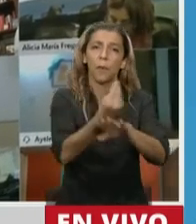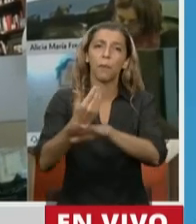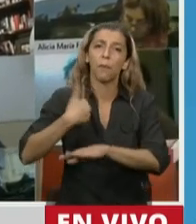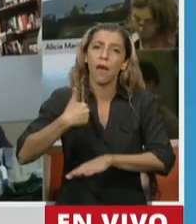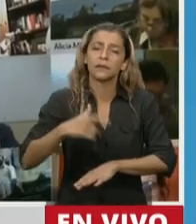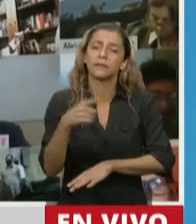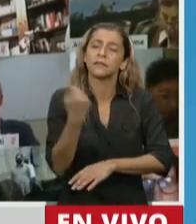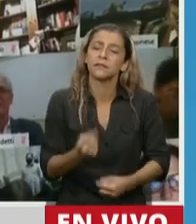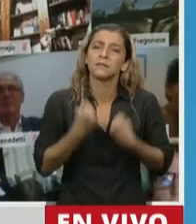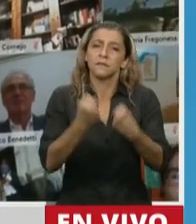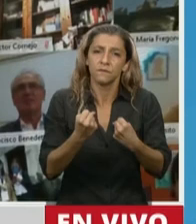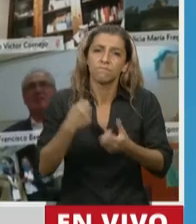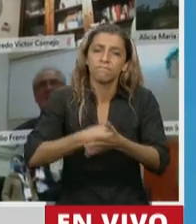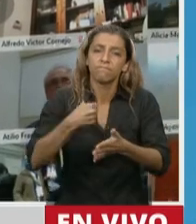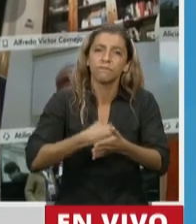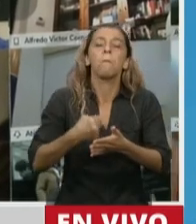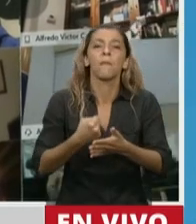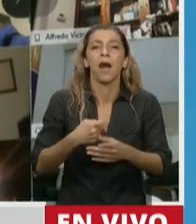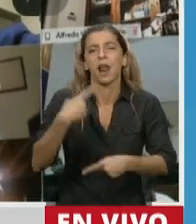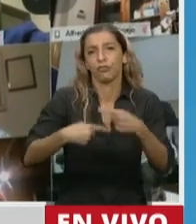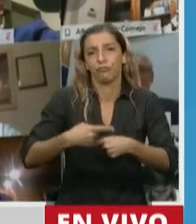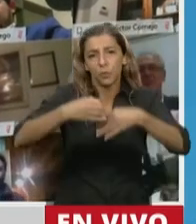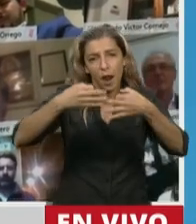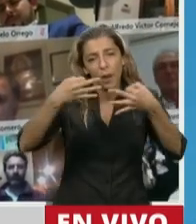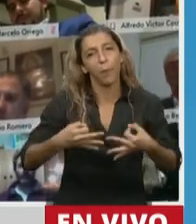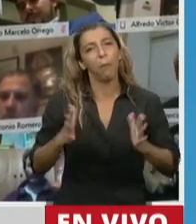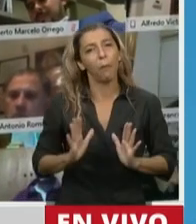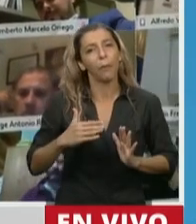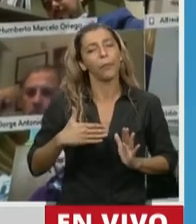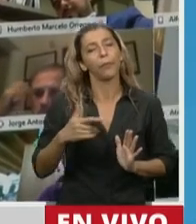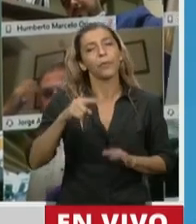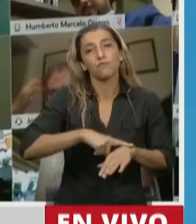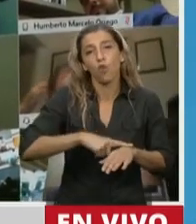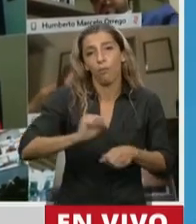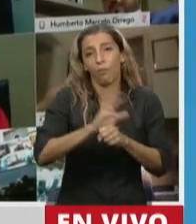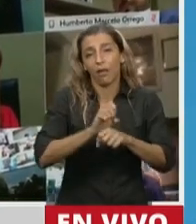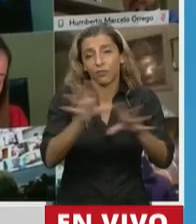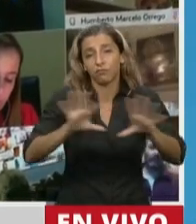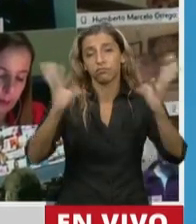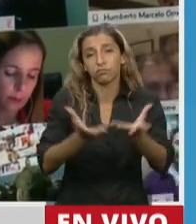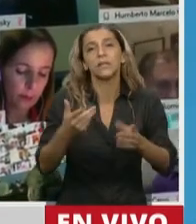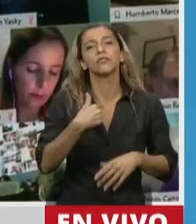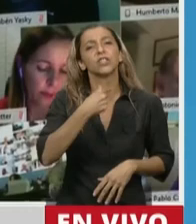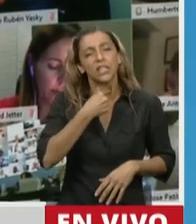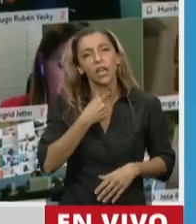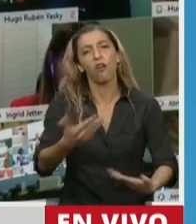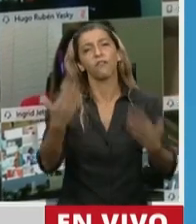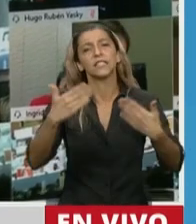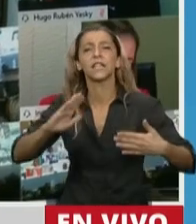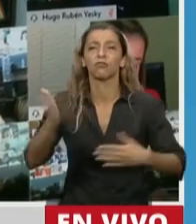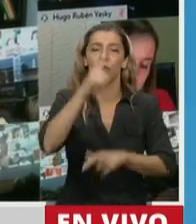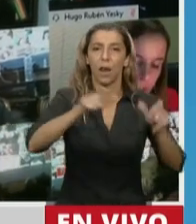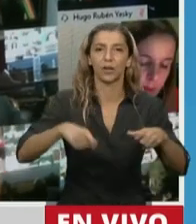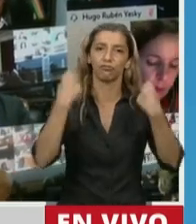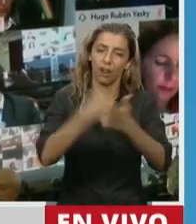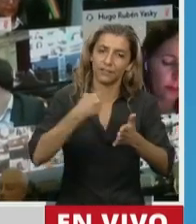enfrentando esta pandemia y quiero felicitar de nuevo a todas y a todos y a todes los que venimos batallando. Muchas